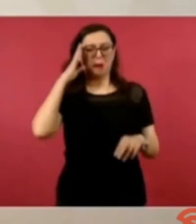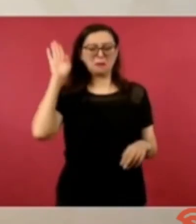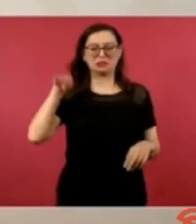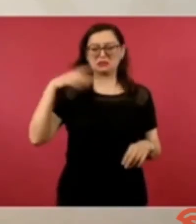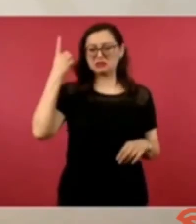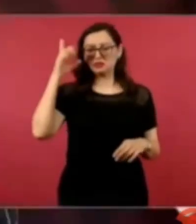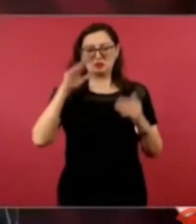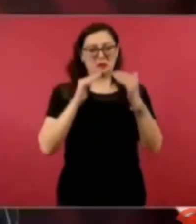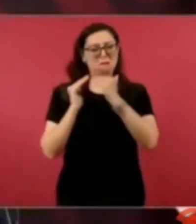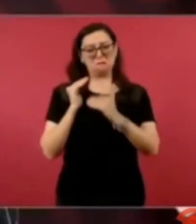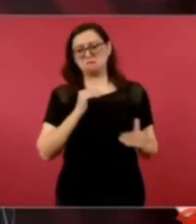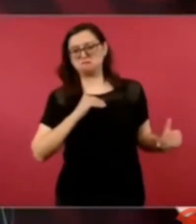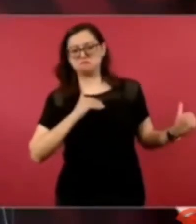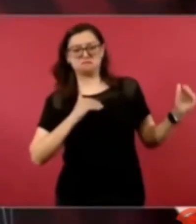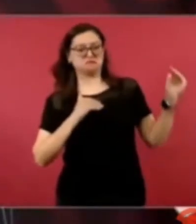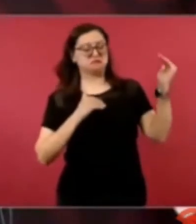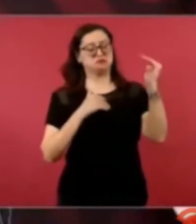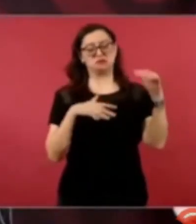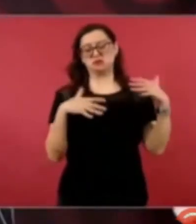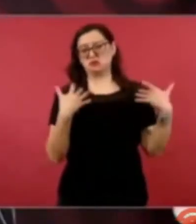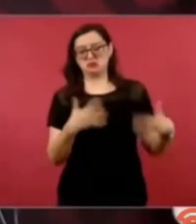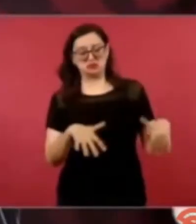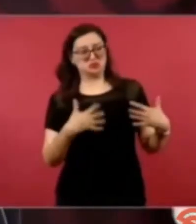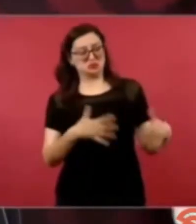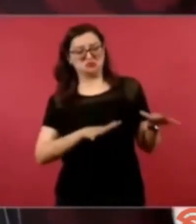o políticos